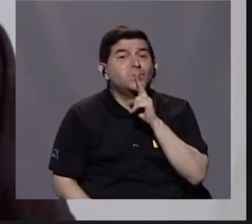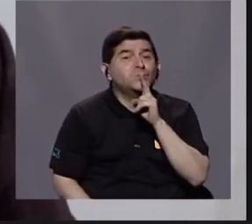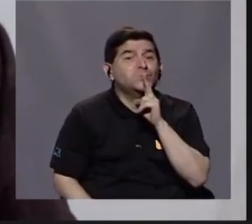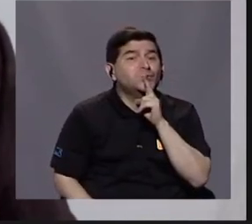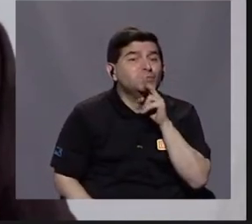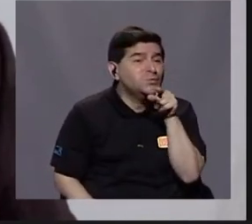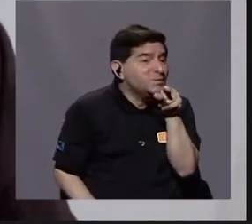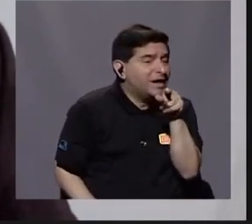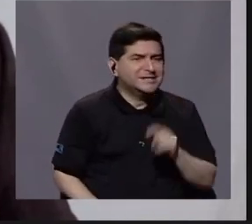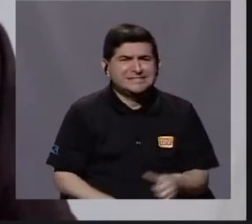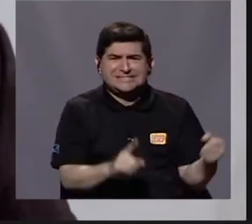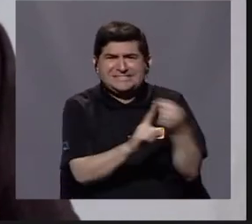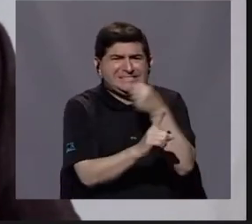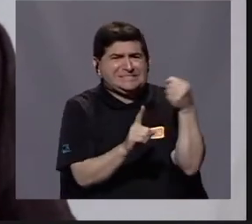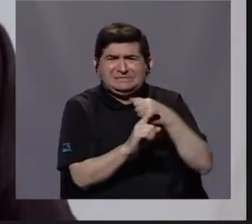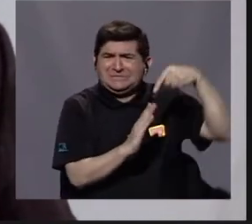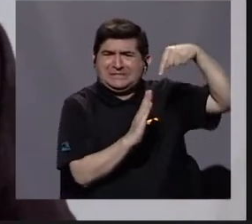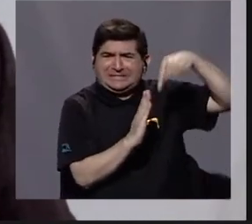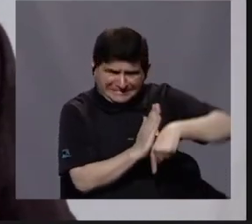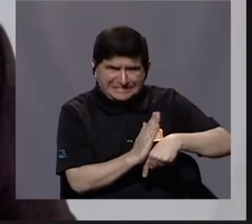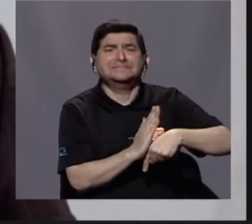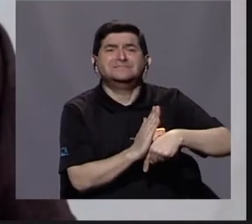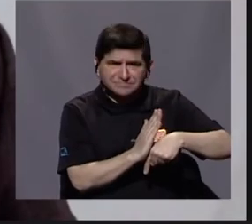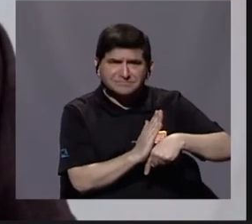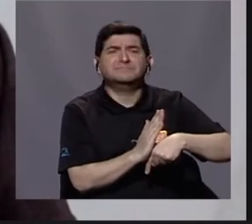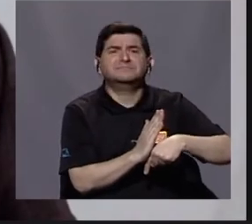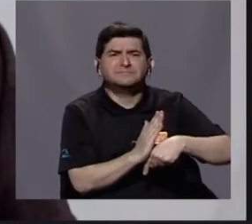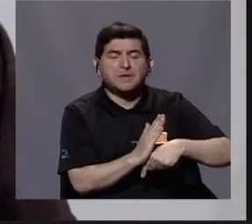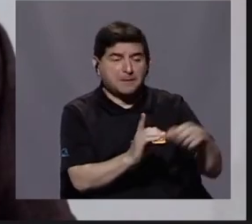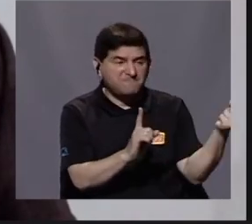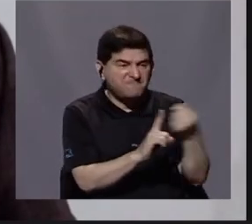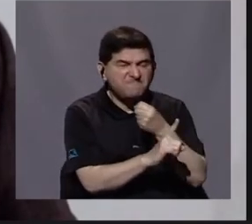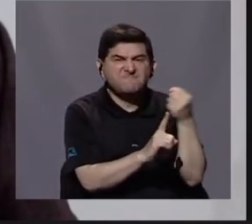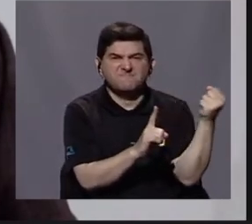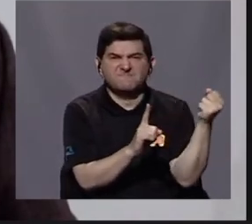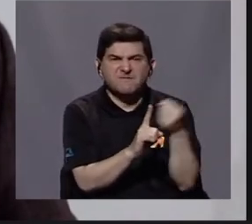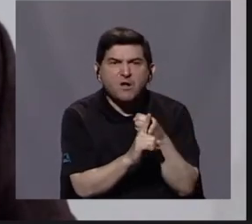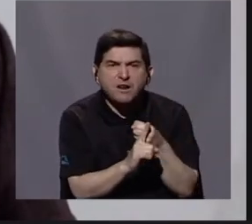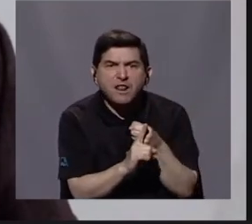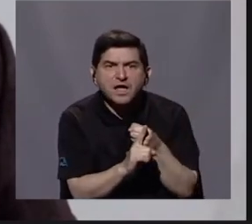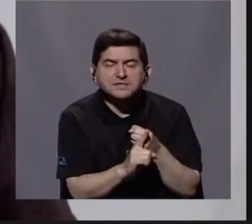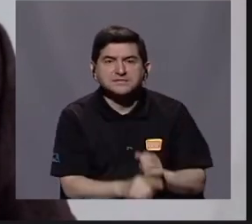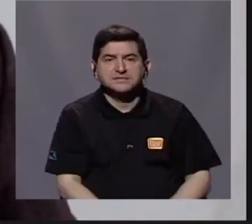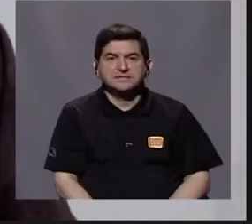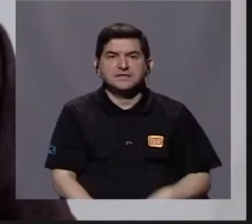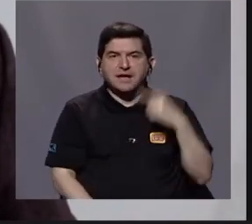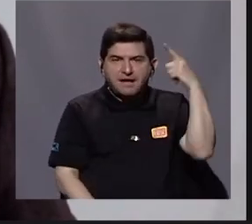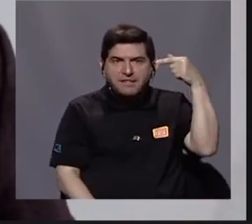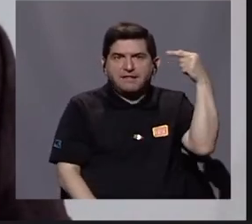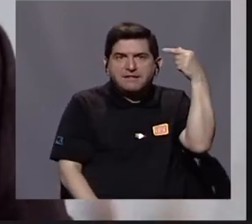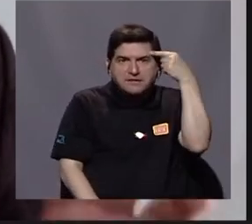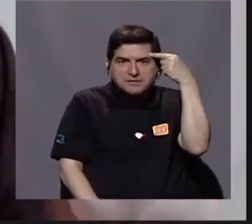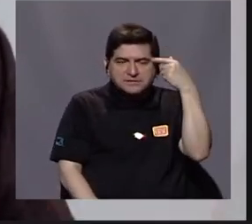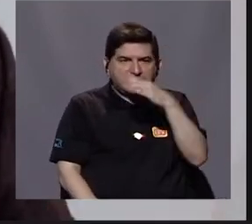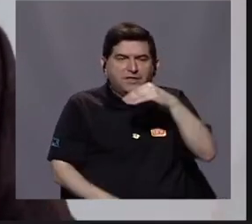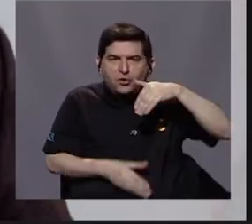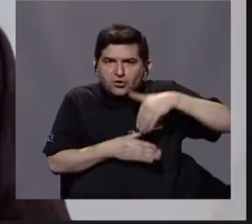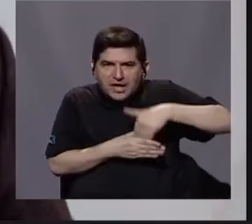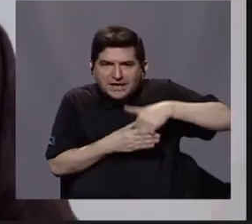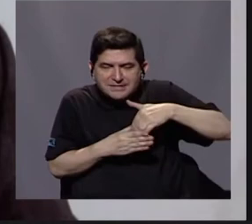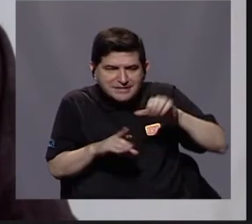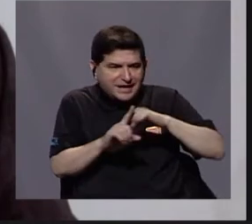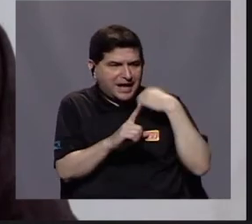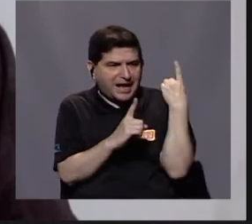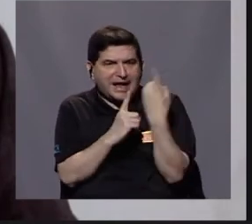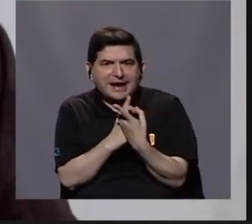con una violencia estructural, es decir, una violencia del Estado y al interior de la